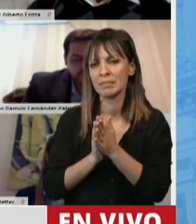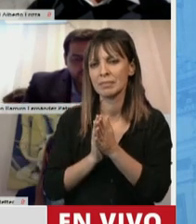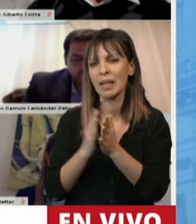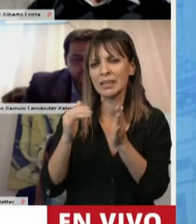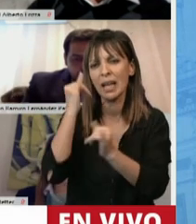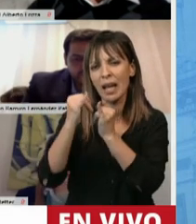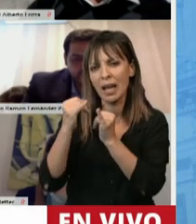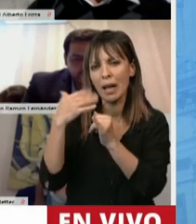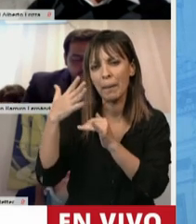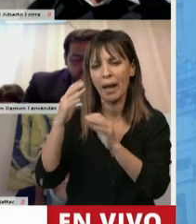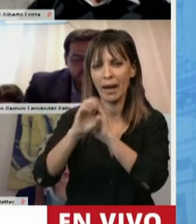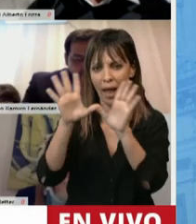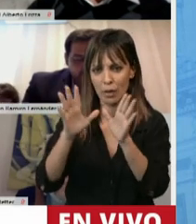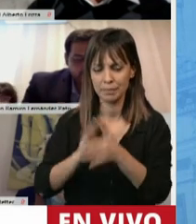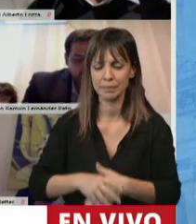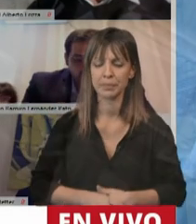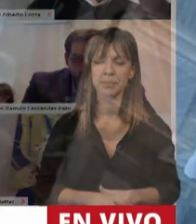escuchar su exposición.